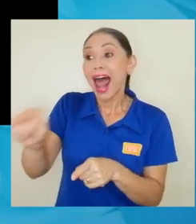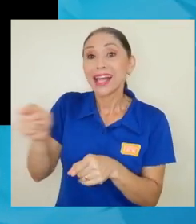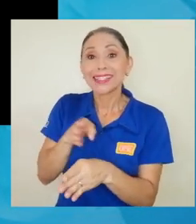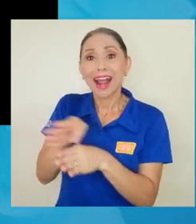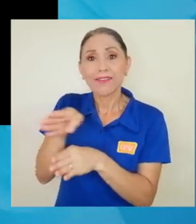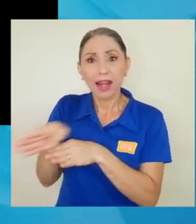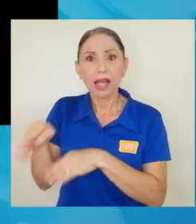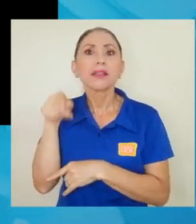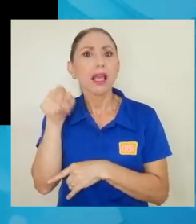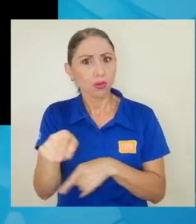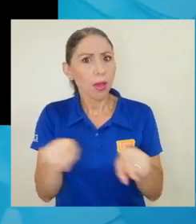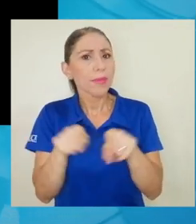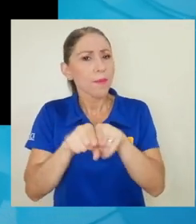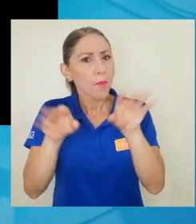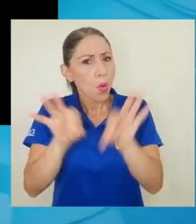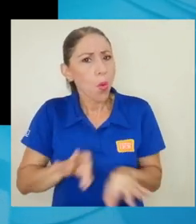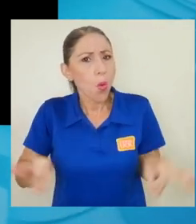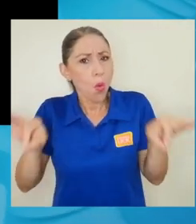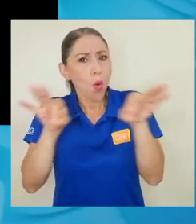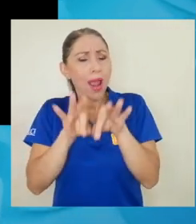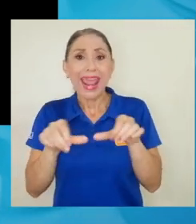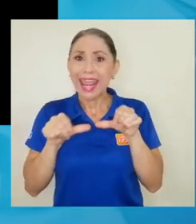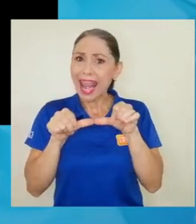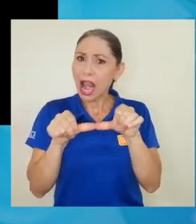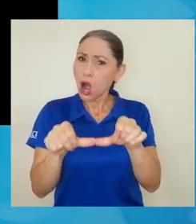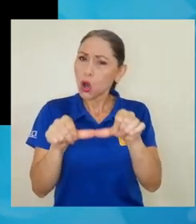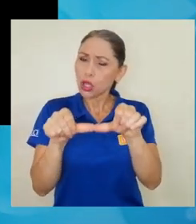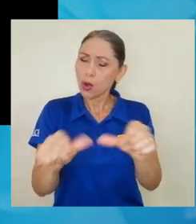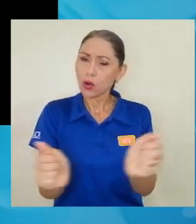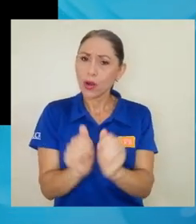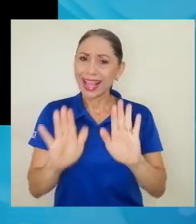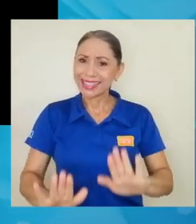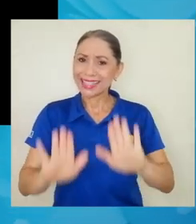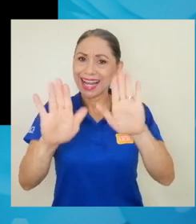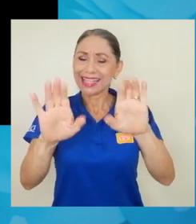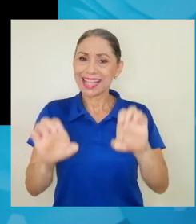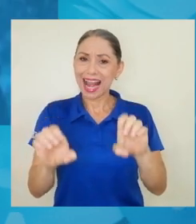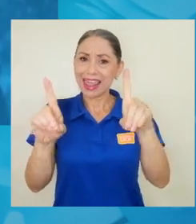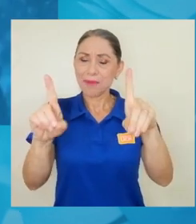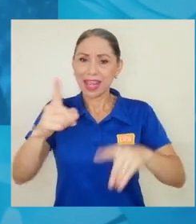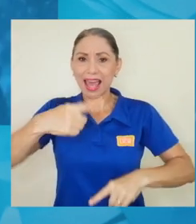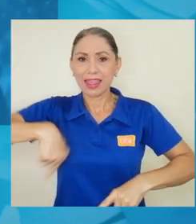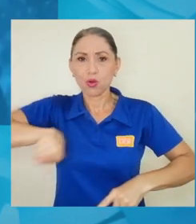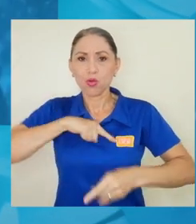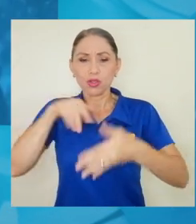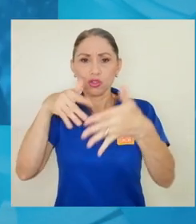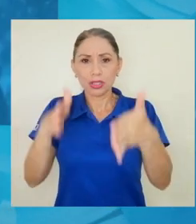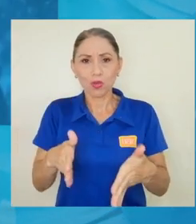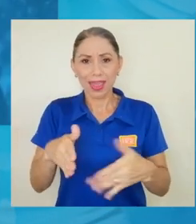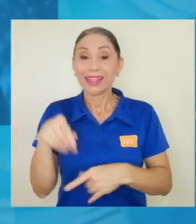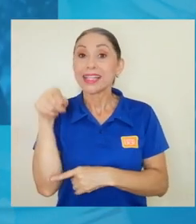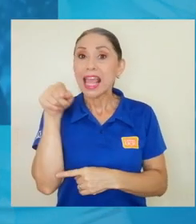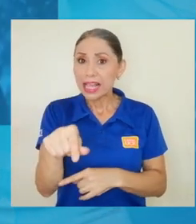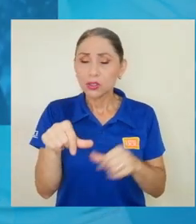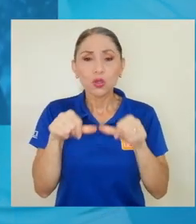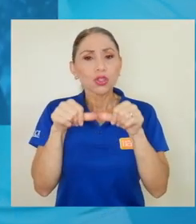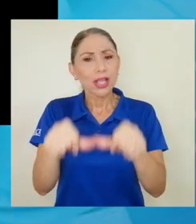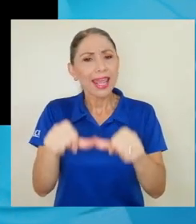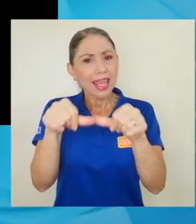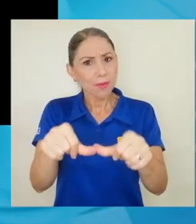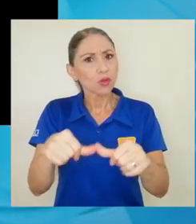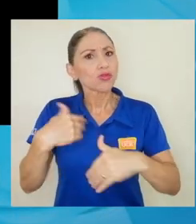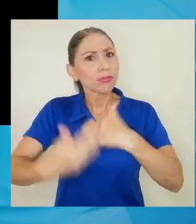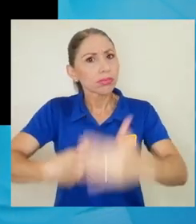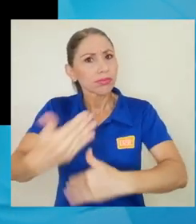Ese es otro aspecto fundamental. Queremos seguir manteniendo la excelencia académica de nuestros estudiantes y eso es un tema que seguimos